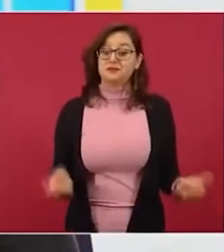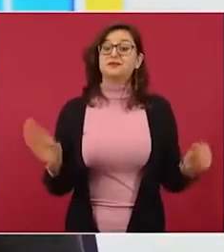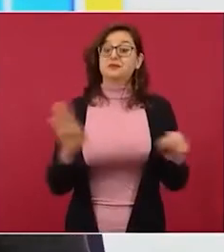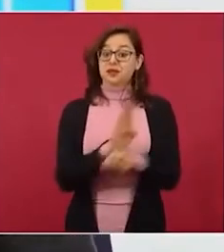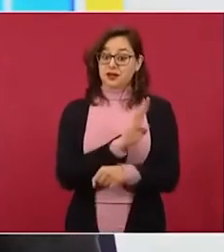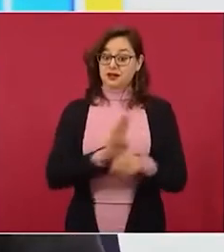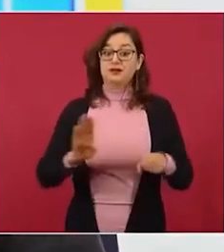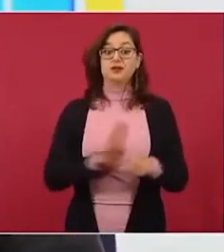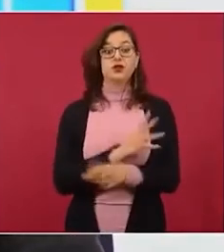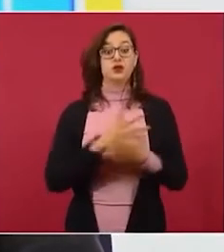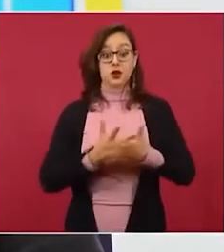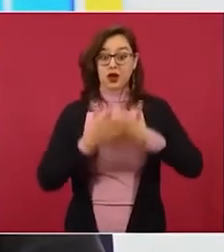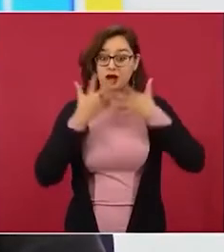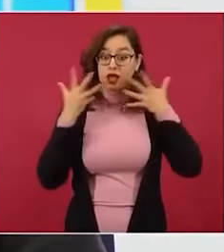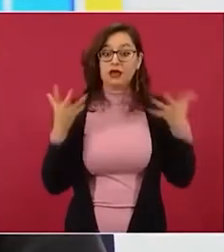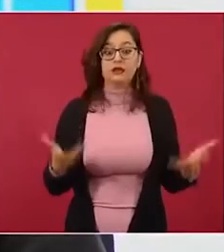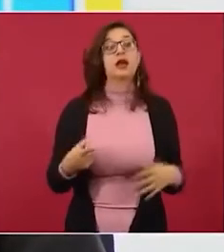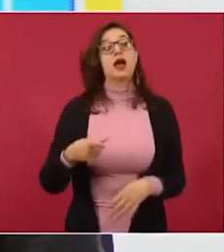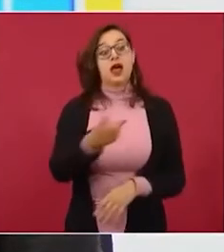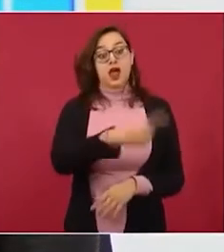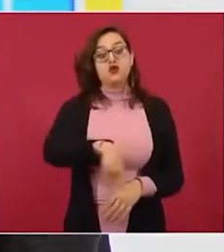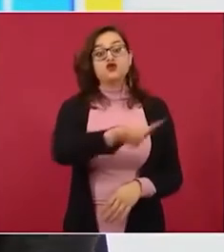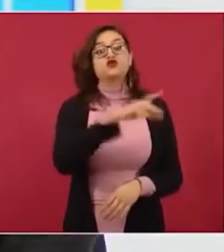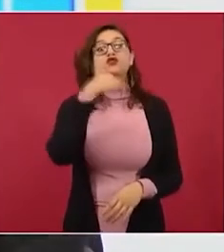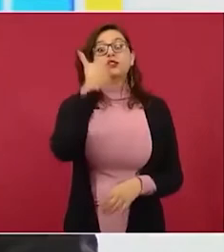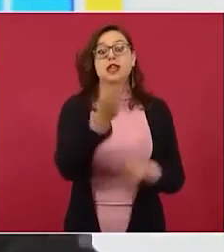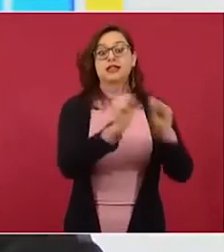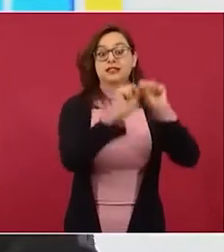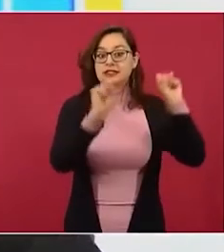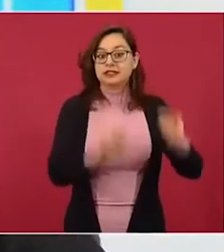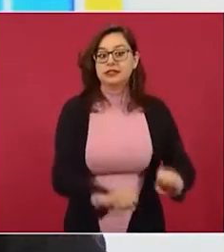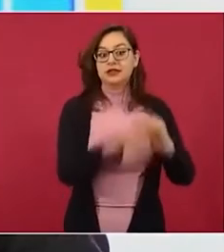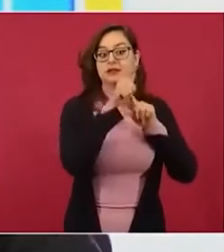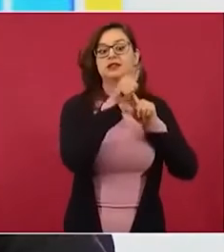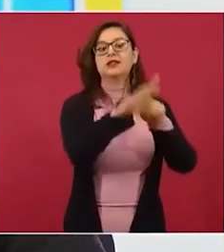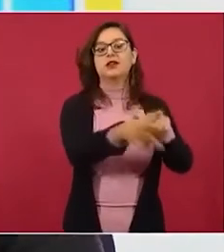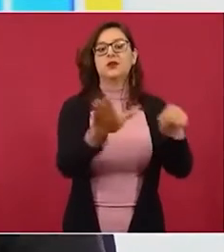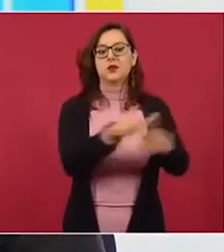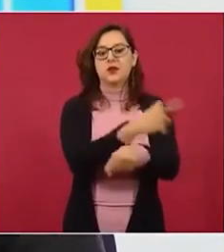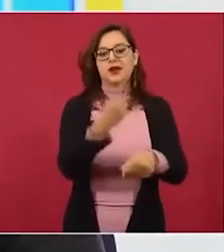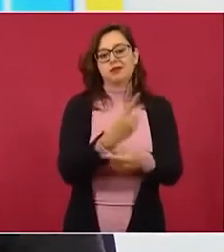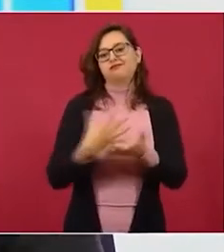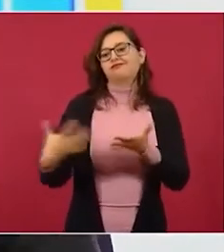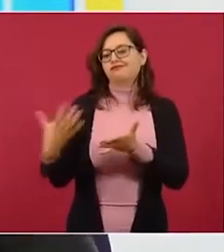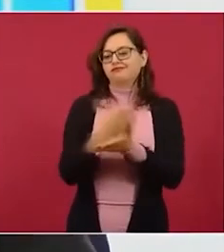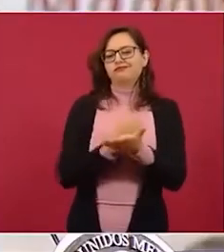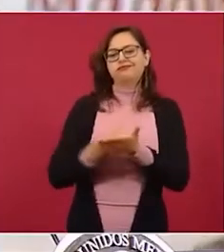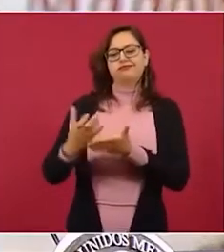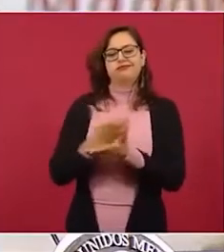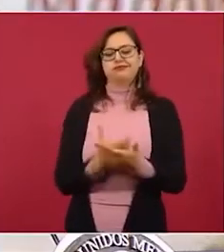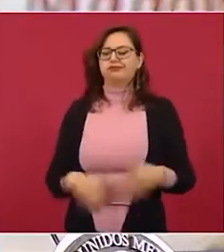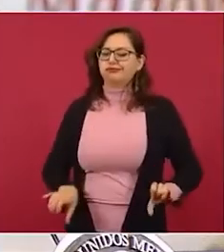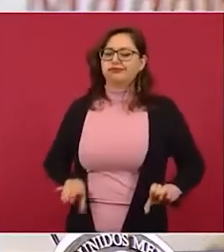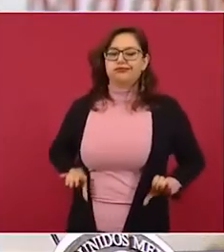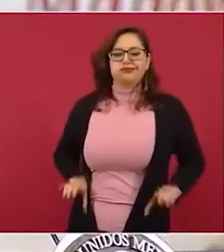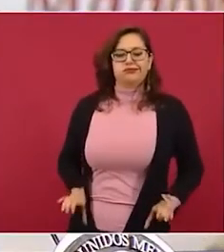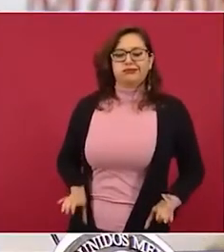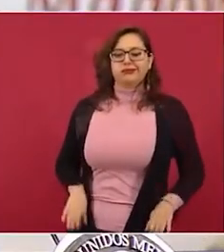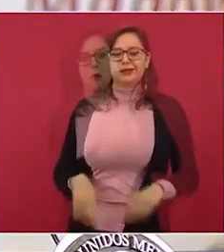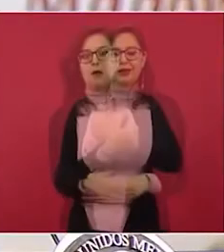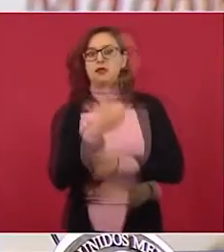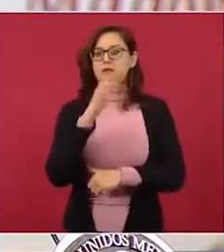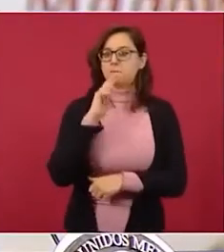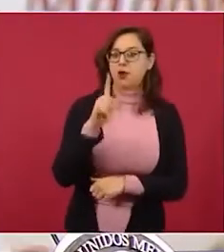sistemas continúen porque las utilidades son extraordinarias para ellos no por ser más competitivos ni más